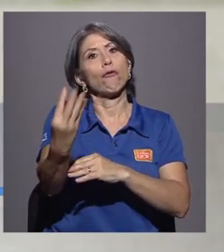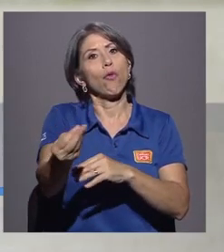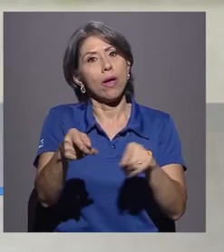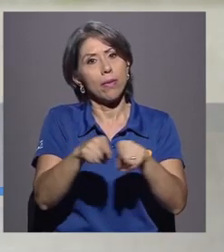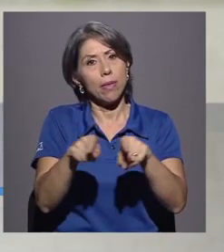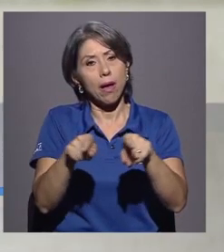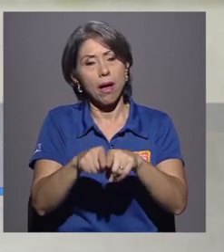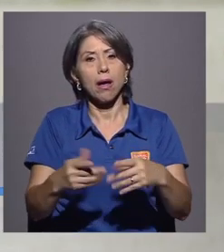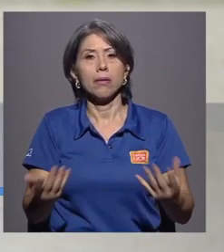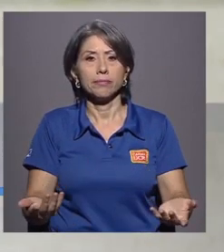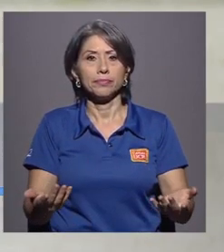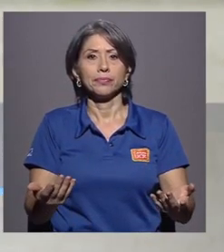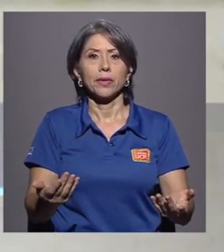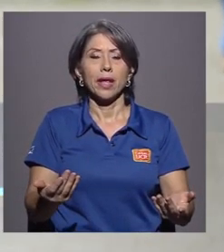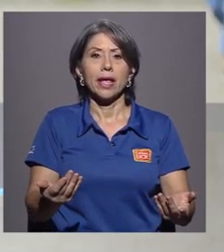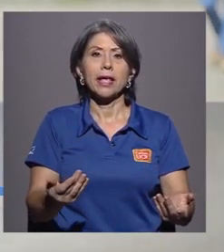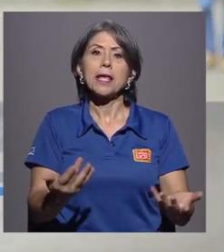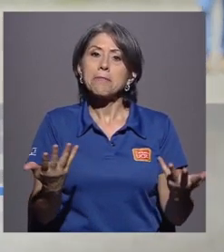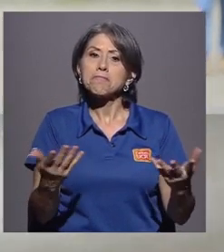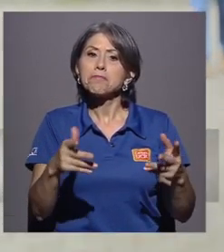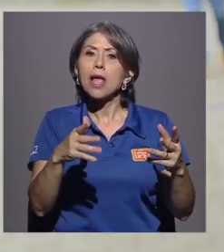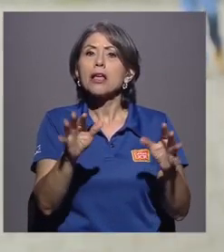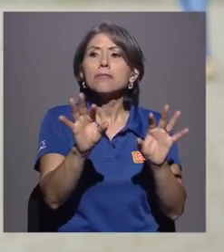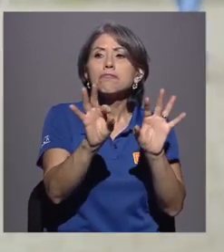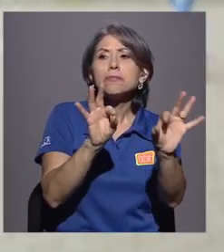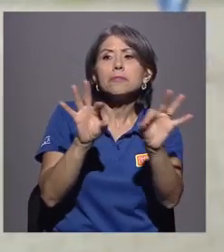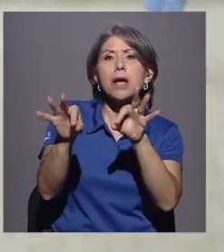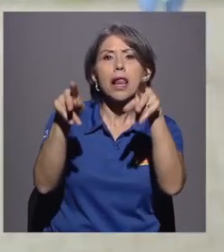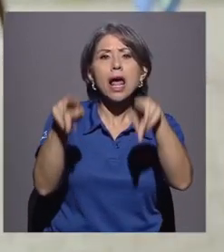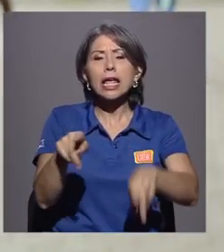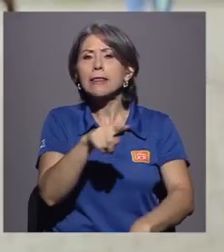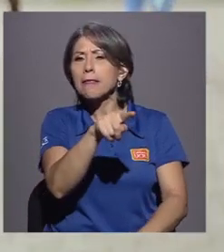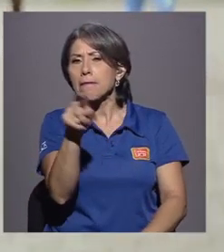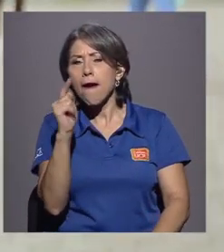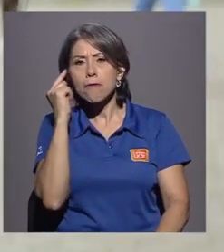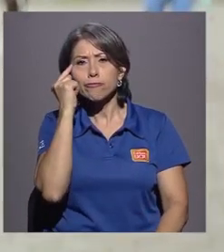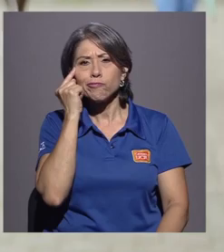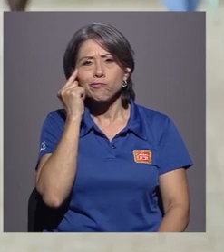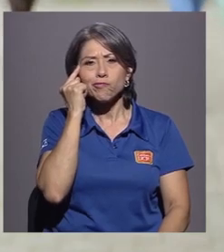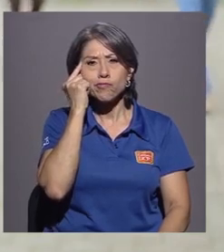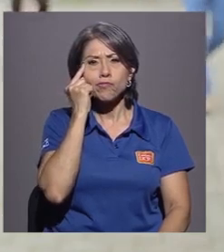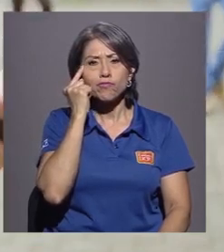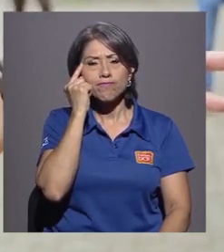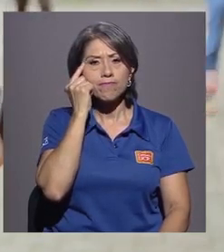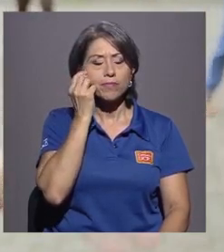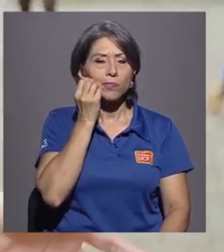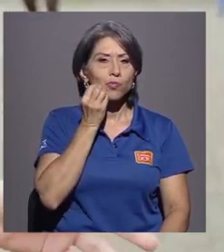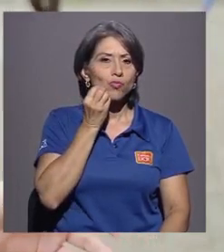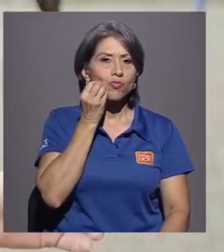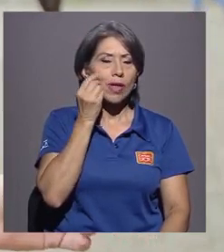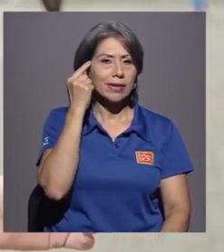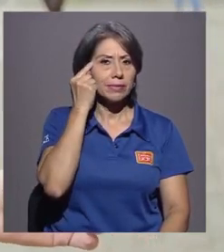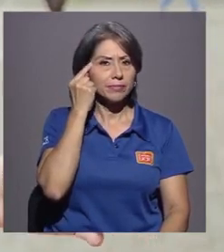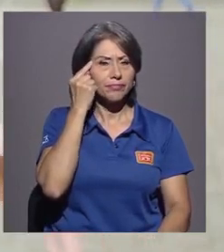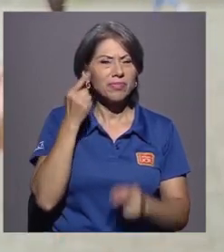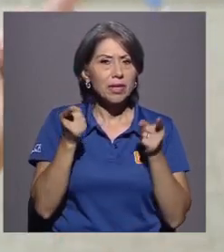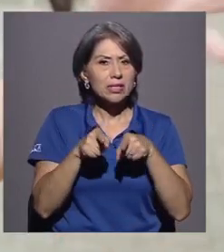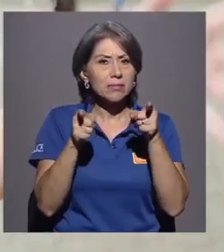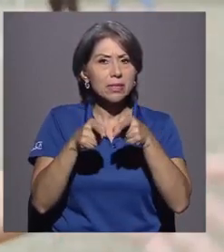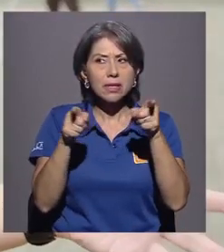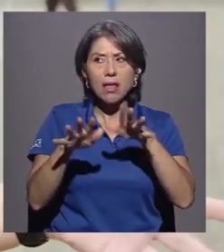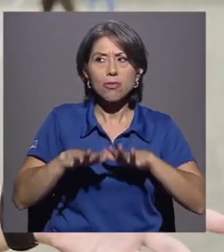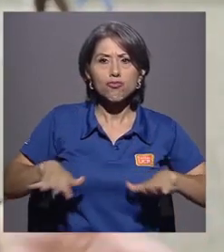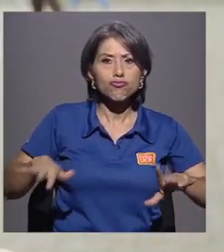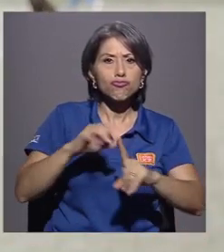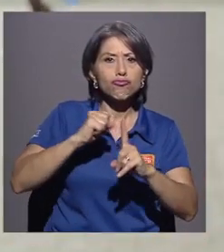universidad es que invita a la gente a reflexionar mucho sobre lo que está pasando en nuestro